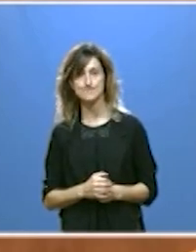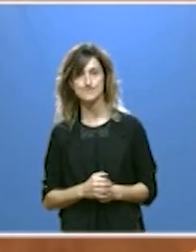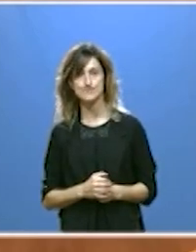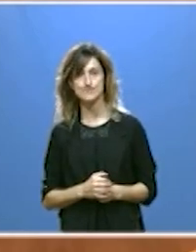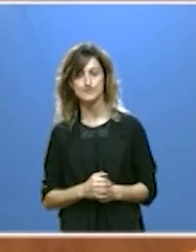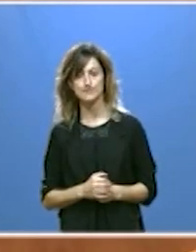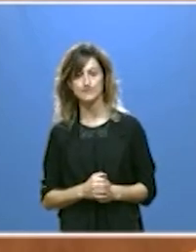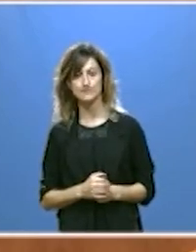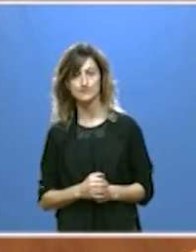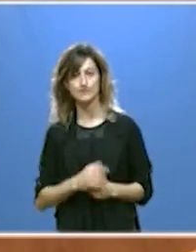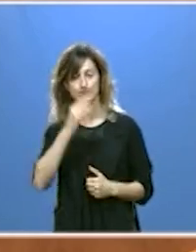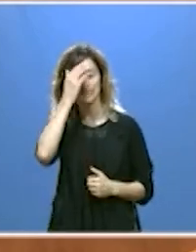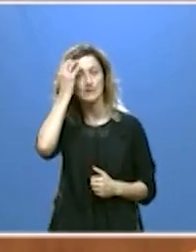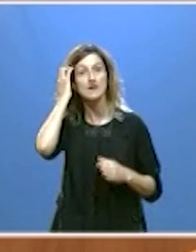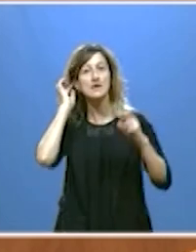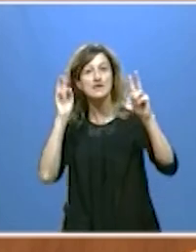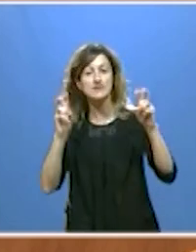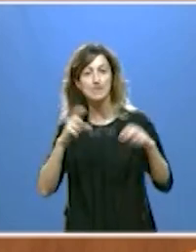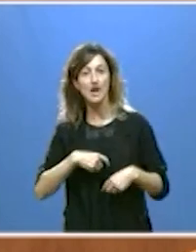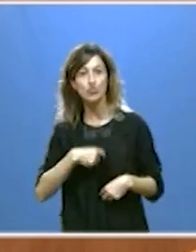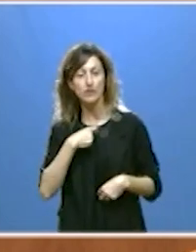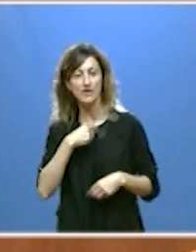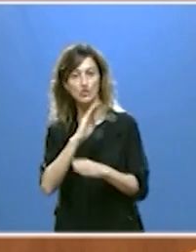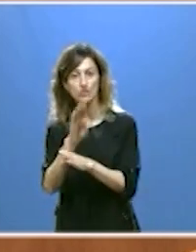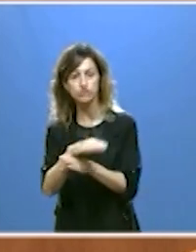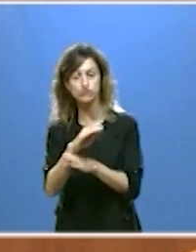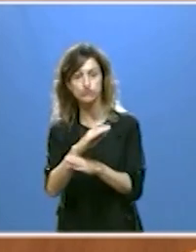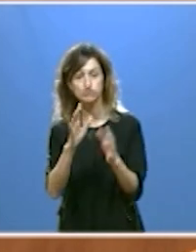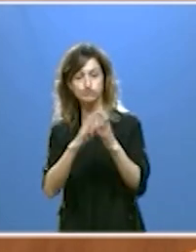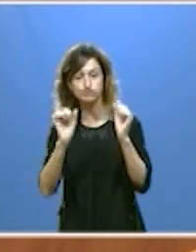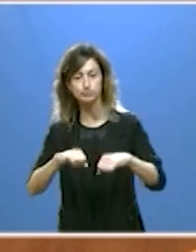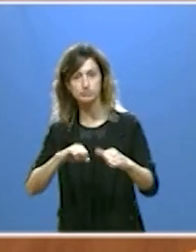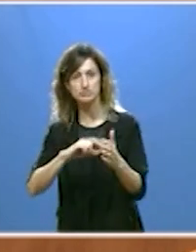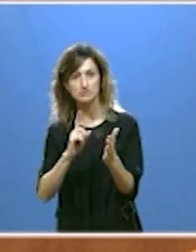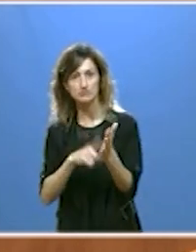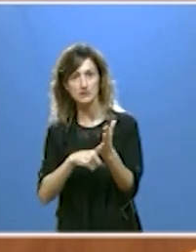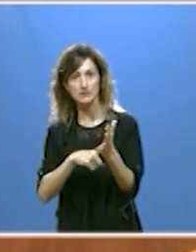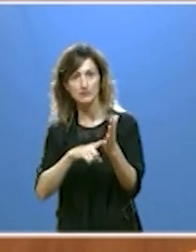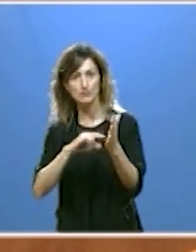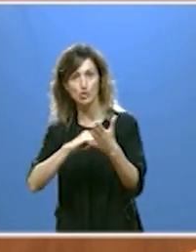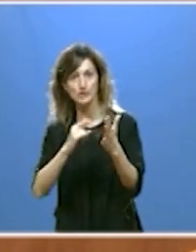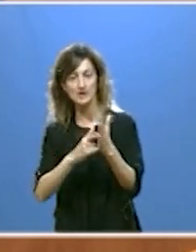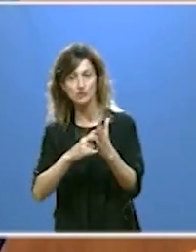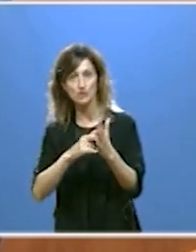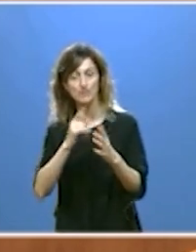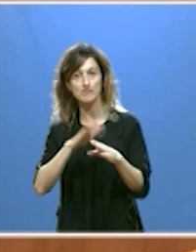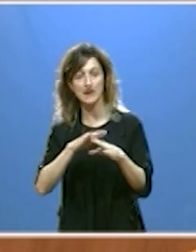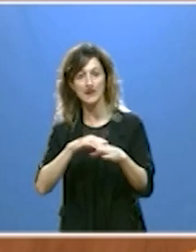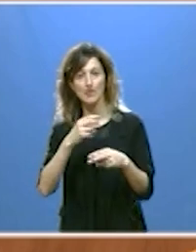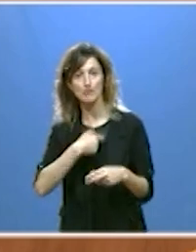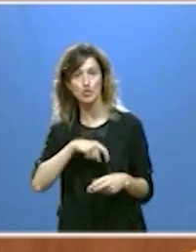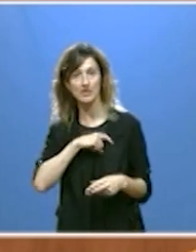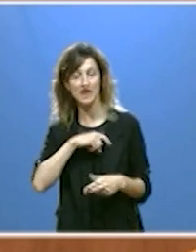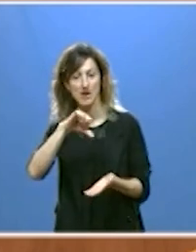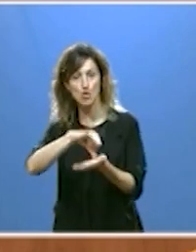en materia de protección ciudadana aprobaremos un proyecto ley para mejorar la selección y carrera profesional de los policías